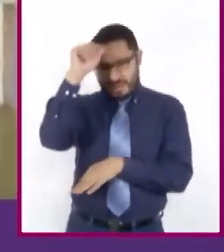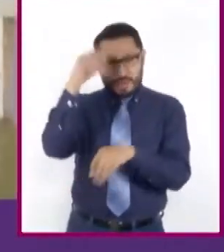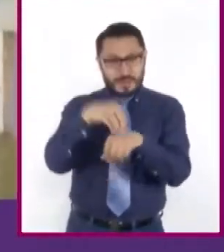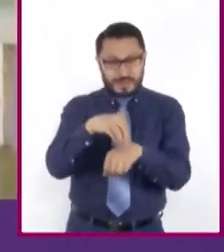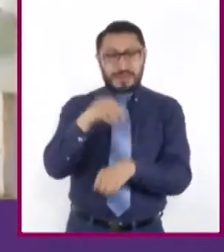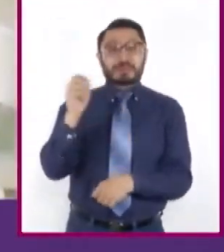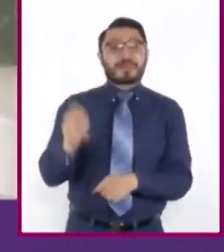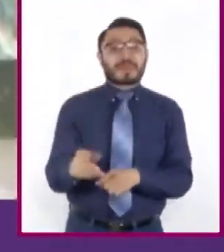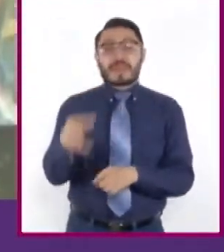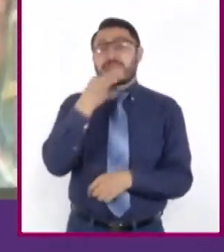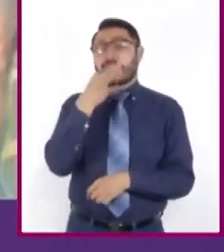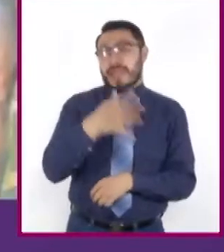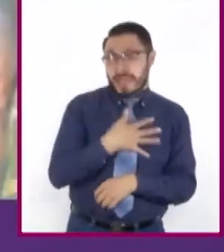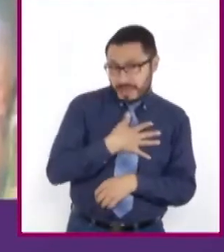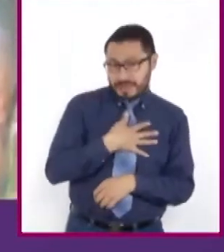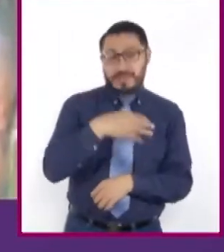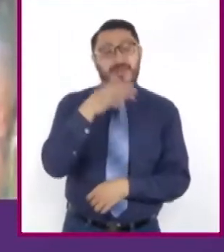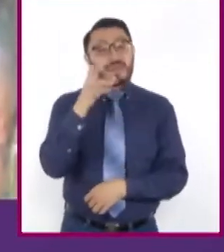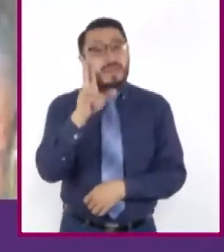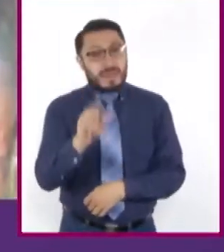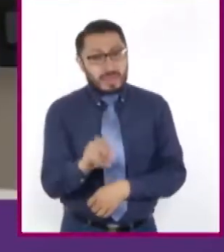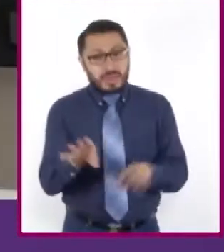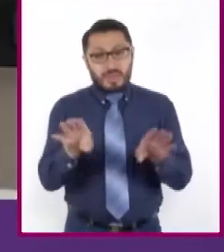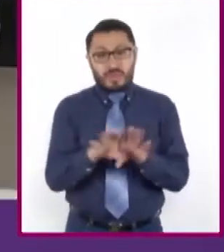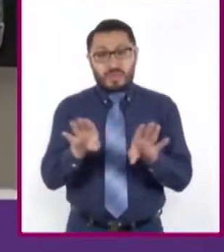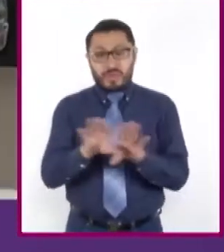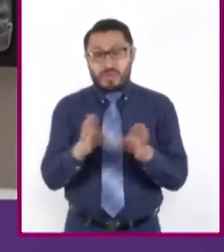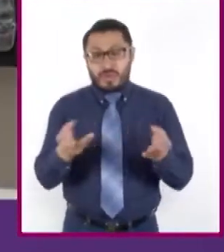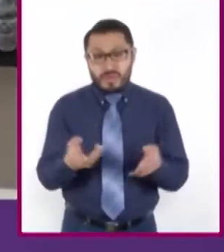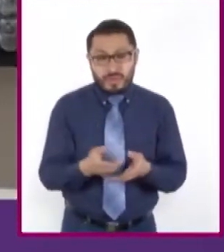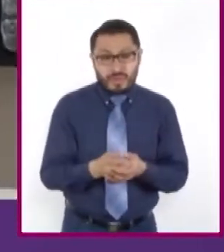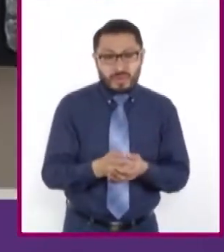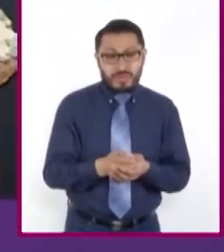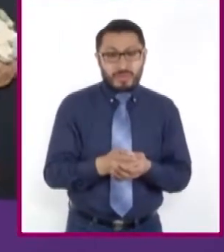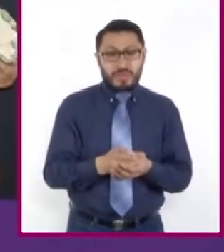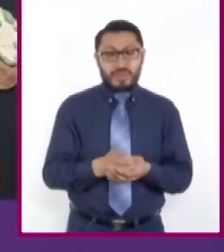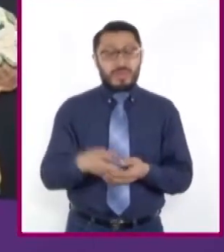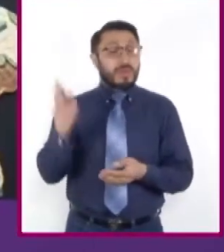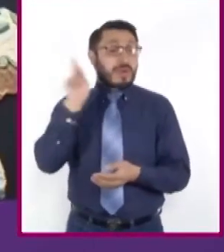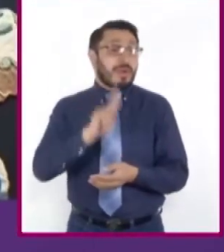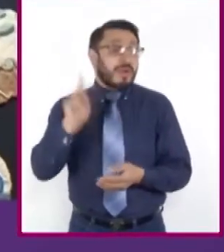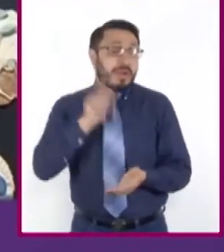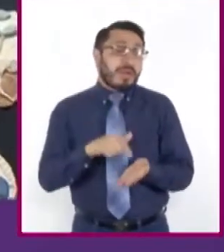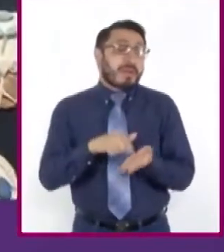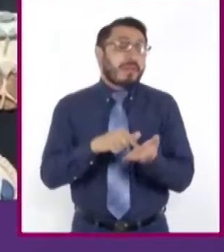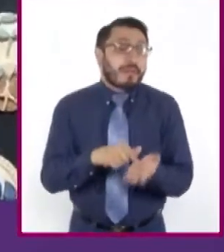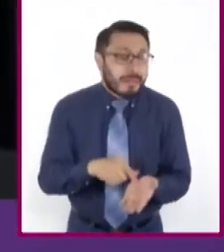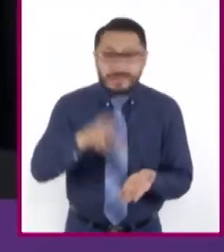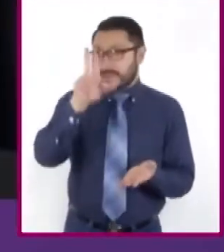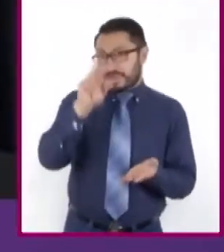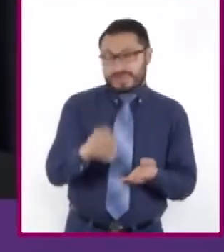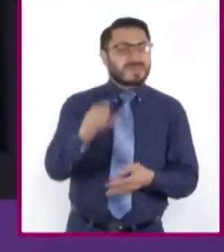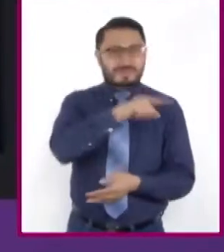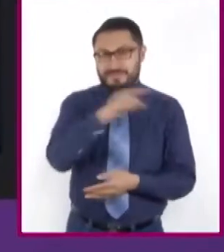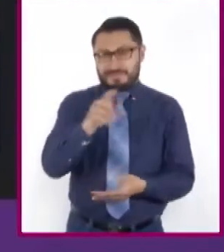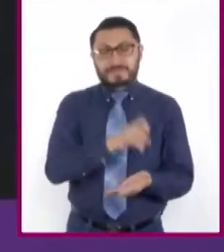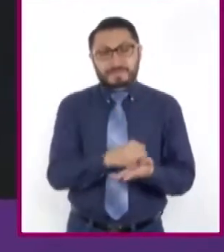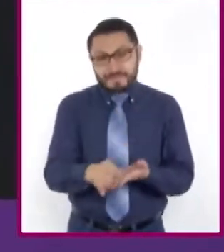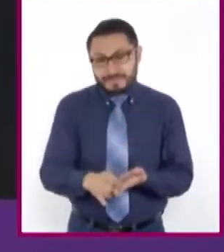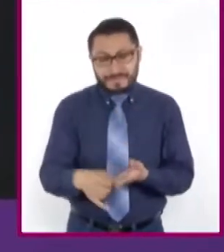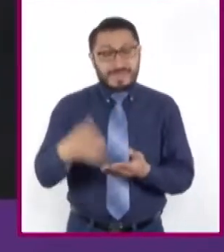y no se hace curaduría sobre la propuesta. Y que se ha visto precisamente que hay una